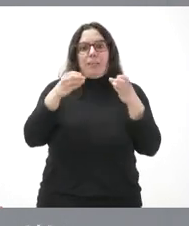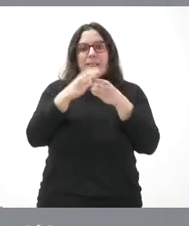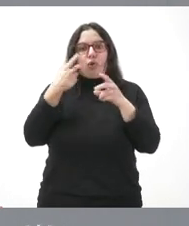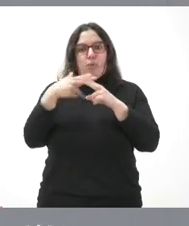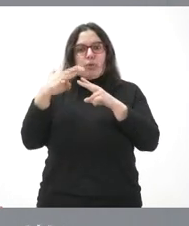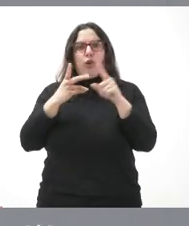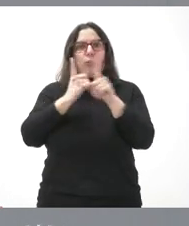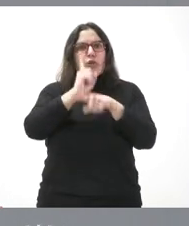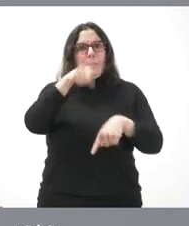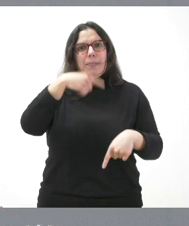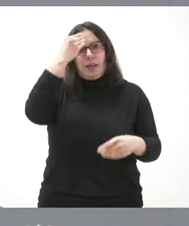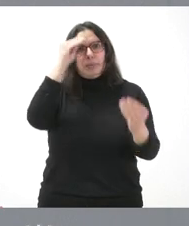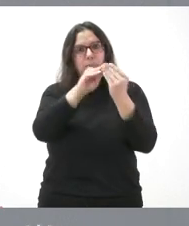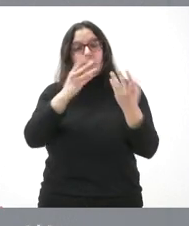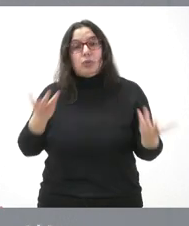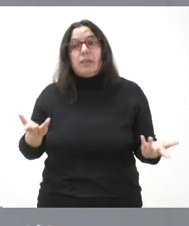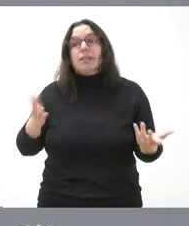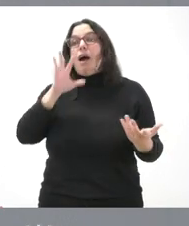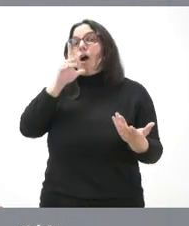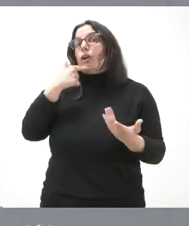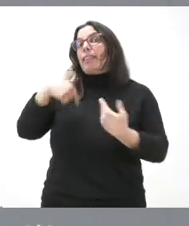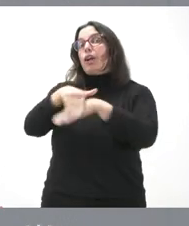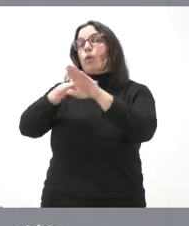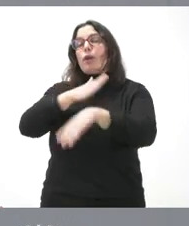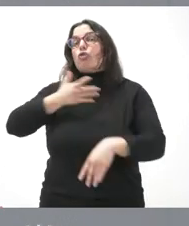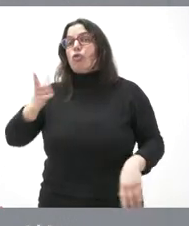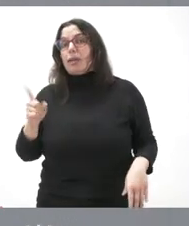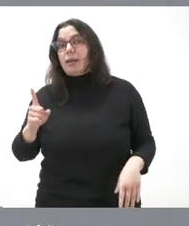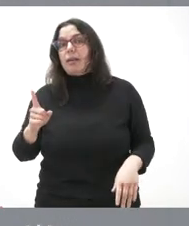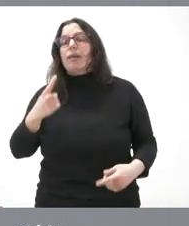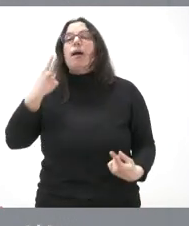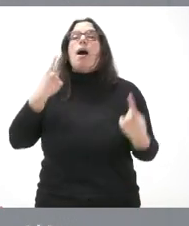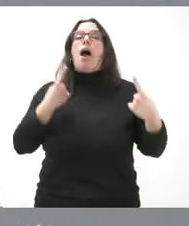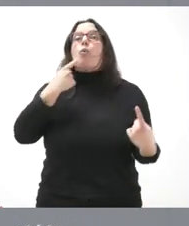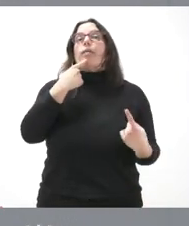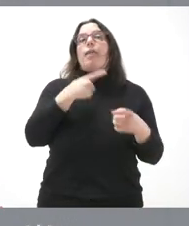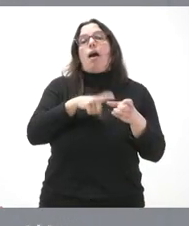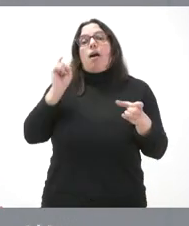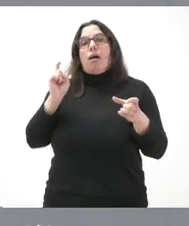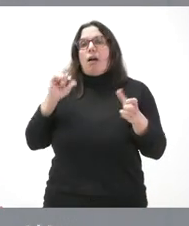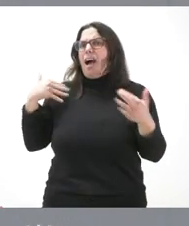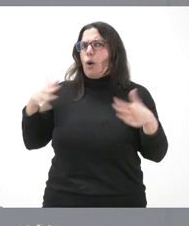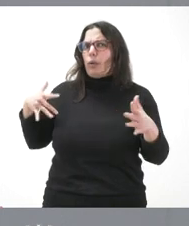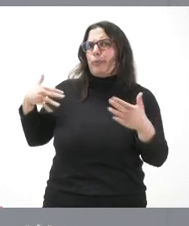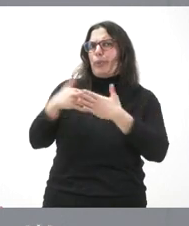Ahora, como el Gobierno ha dicho que no quiere, parece que algunos se quieren descolgar de lo que siempre han defendido. No veo